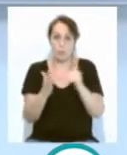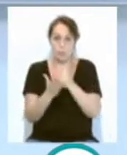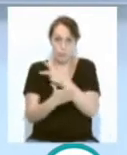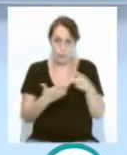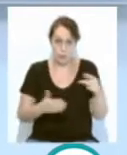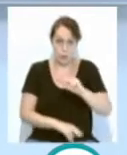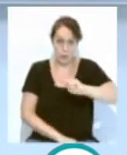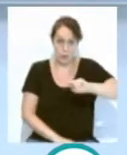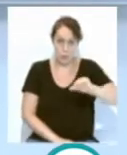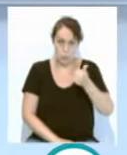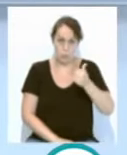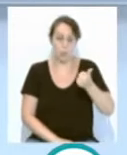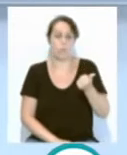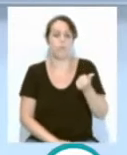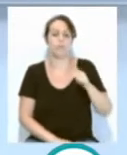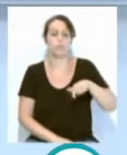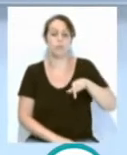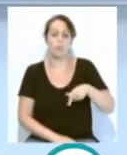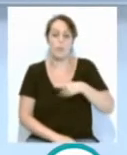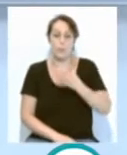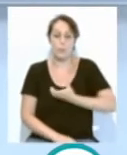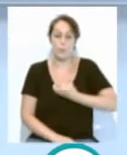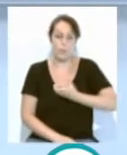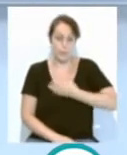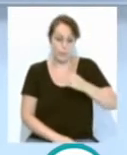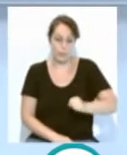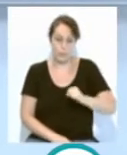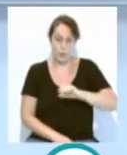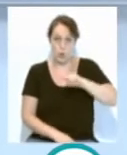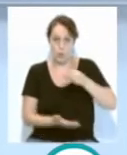aprobados en cinco años bajo el mandato de José María González.